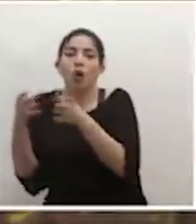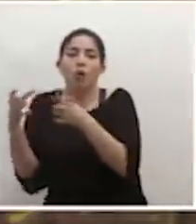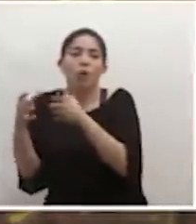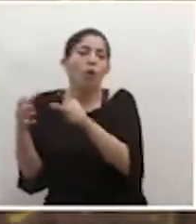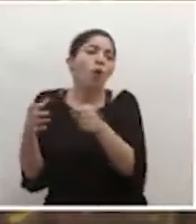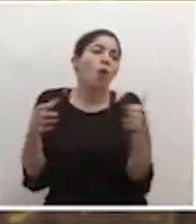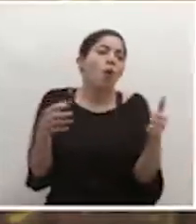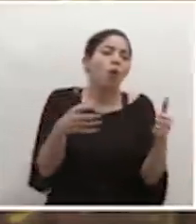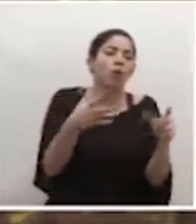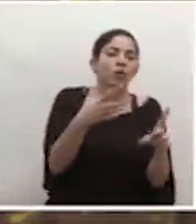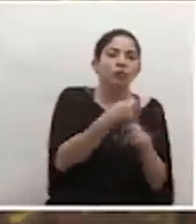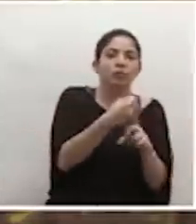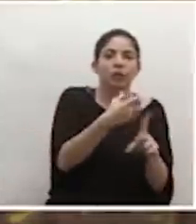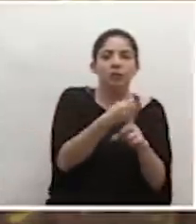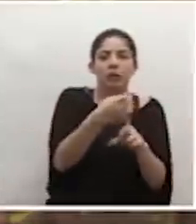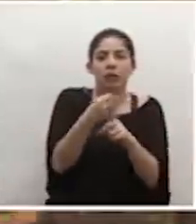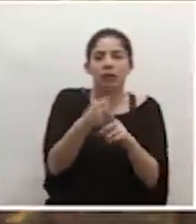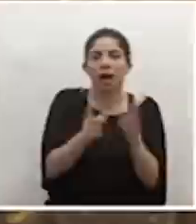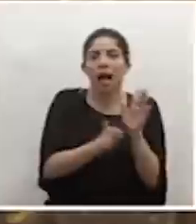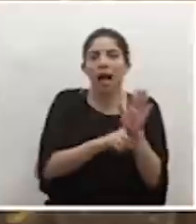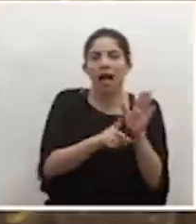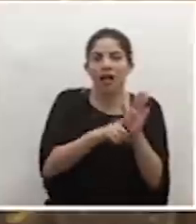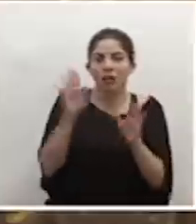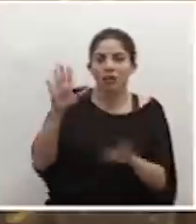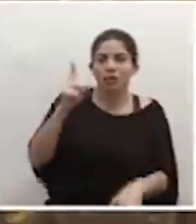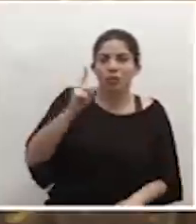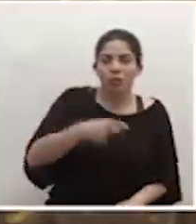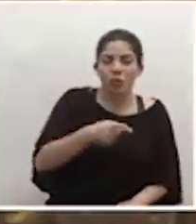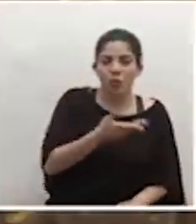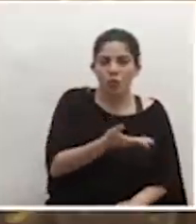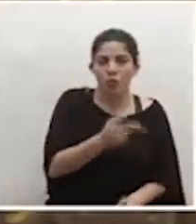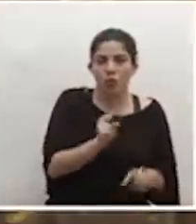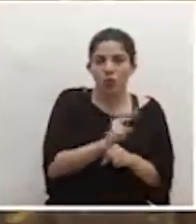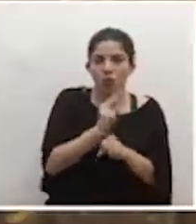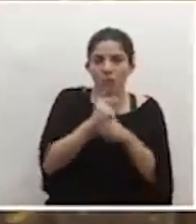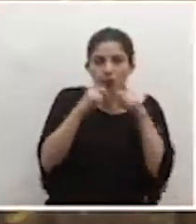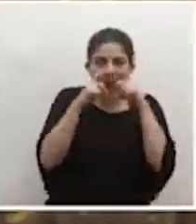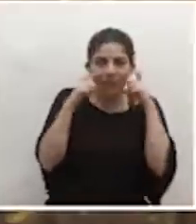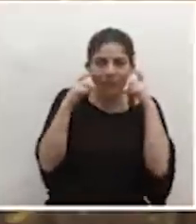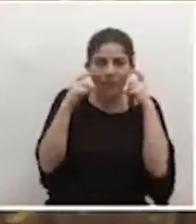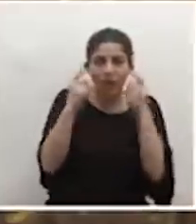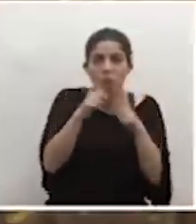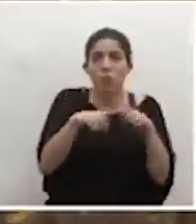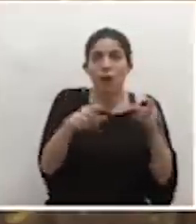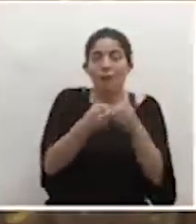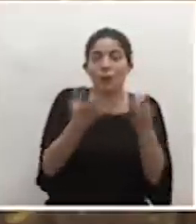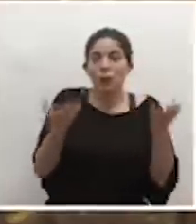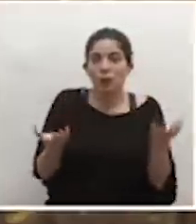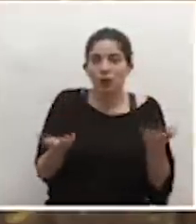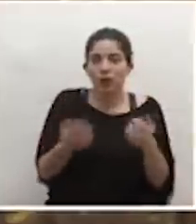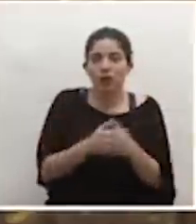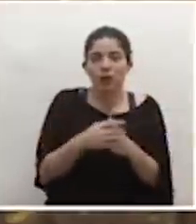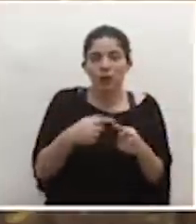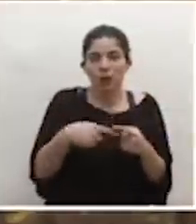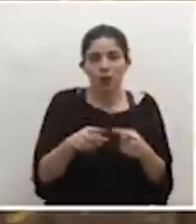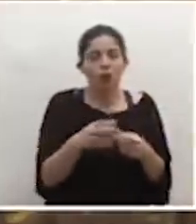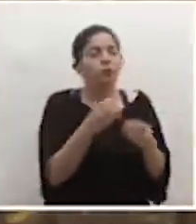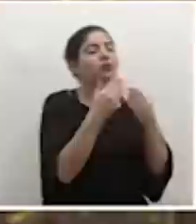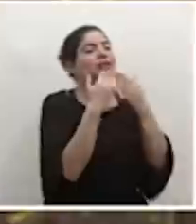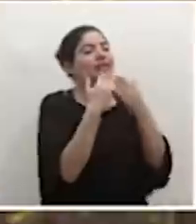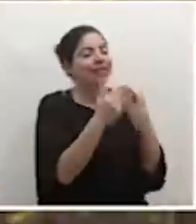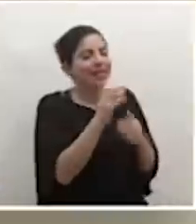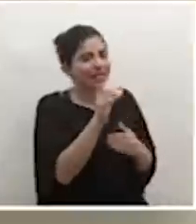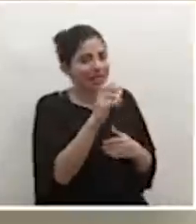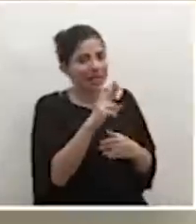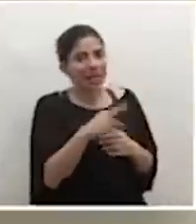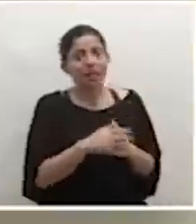afectadas estas alertas, esta instrucción de ustedes del uso de mascarillas en sitios públicos próximamente? Muchas gracias, don